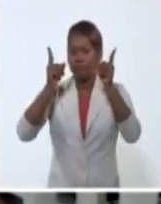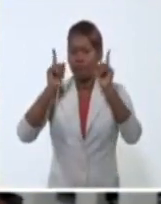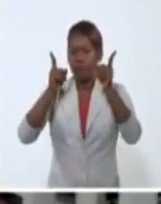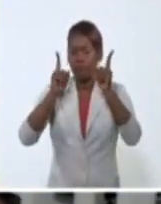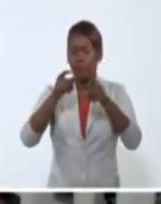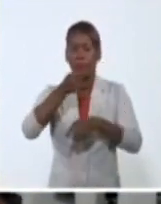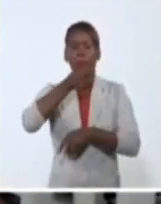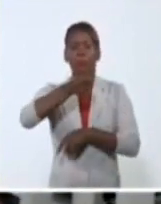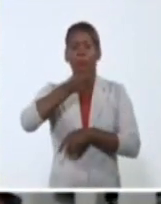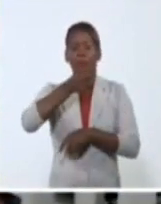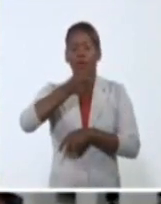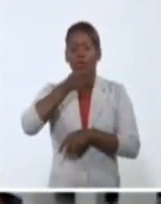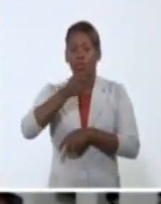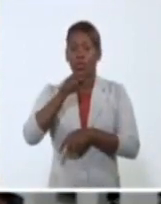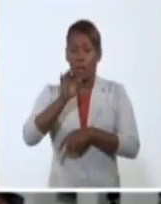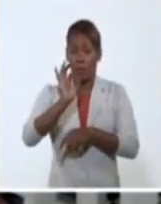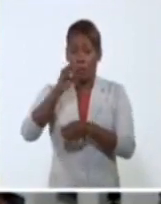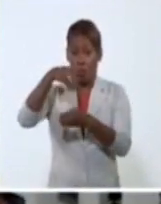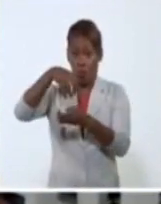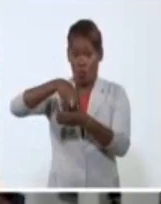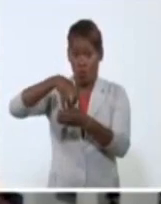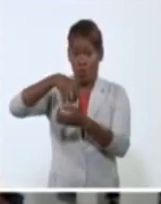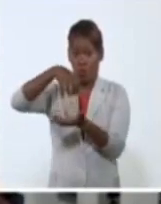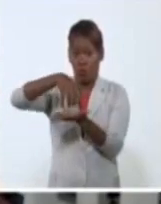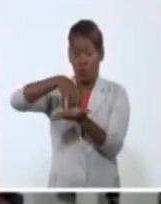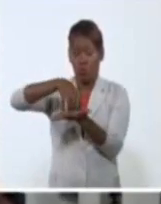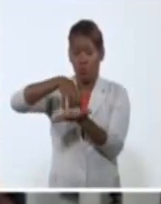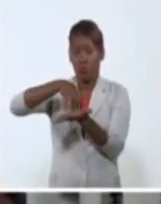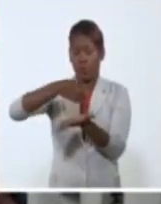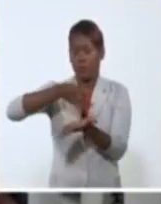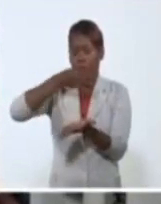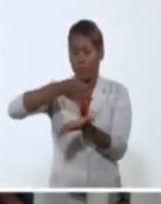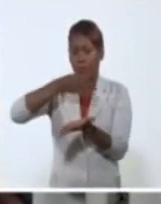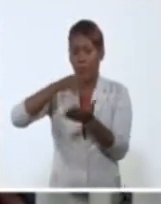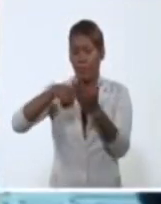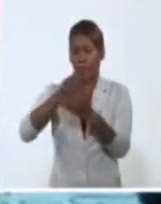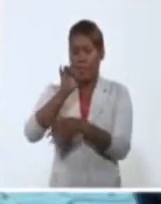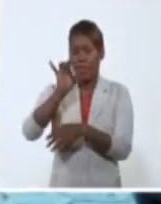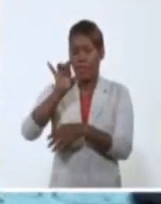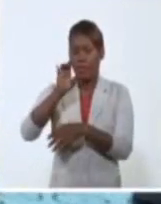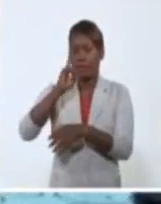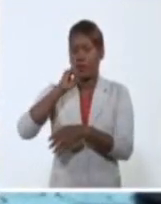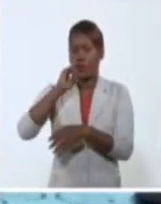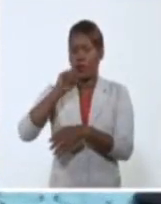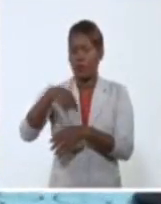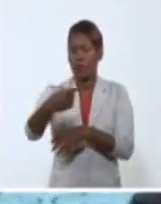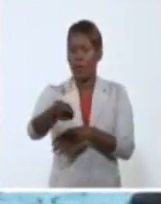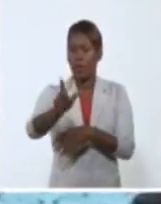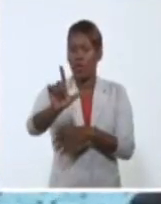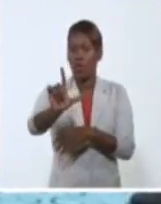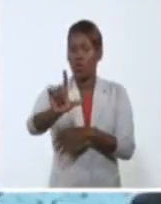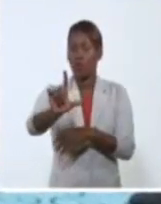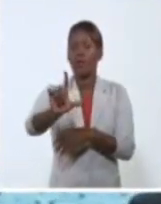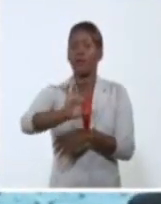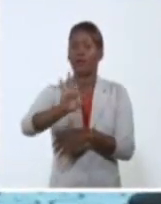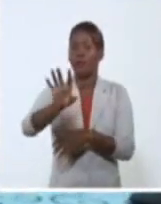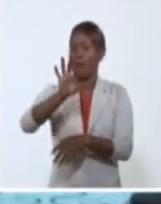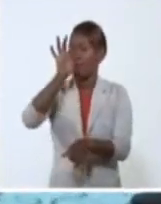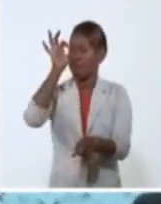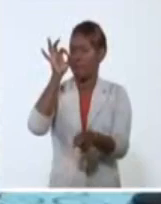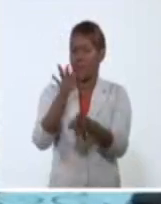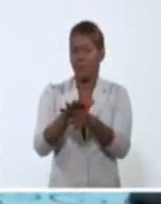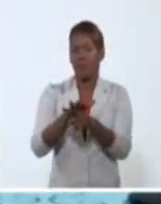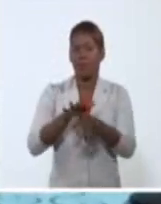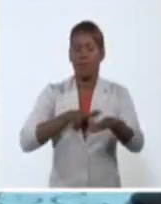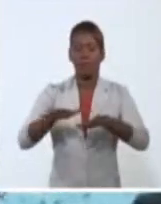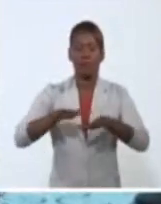prensa, también en el estadio latinoamericano, que el día 15 de noviembre, o sea el próximo lunes, van a comenzar oficialmente los